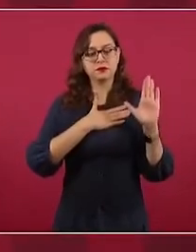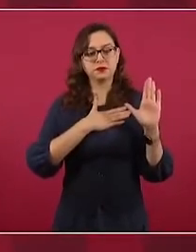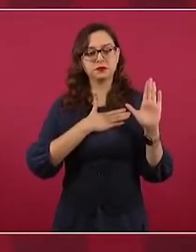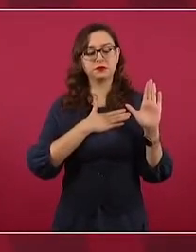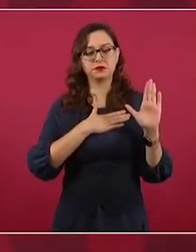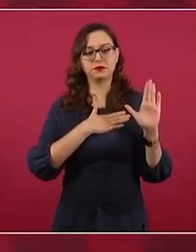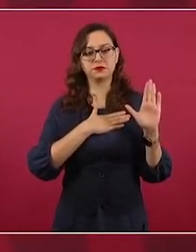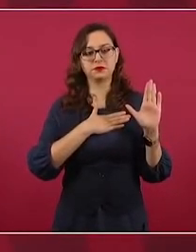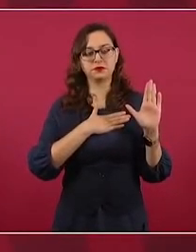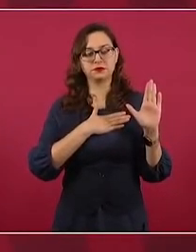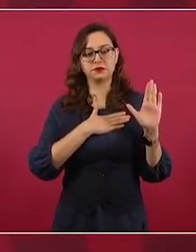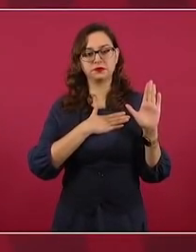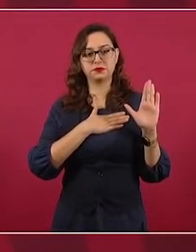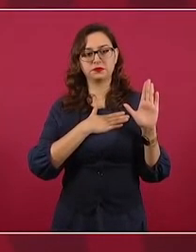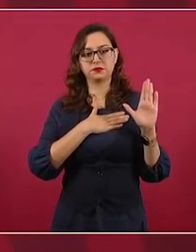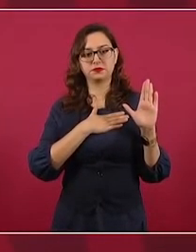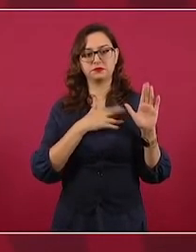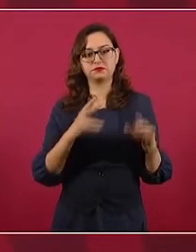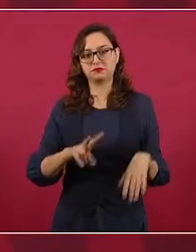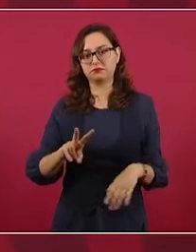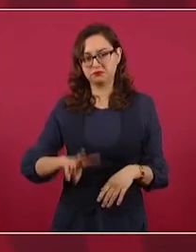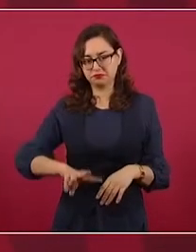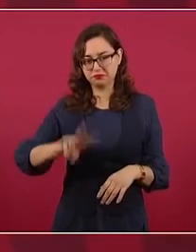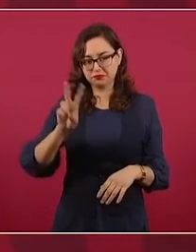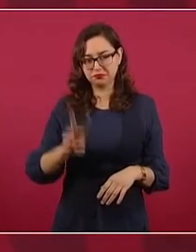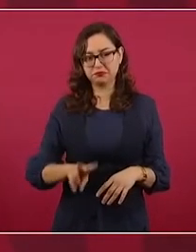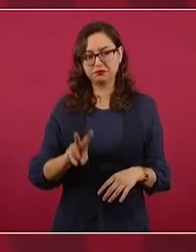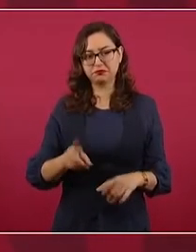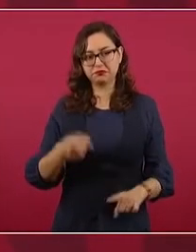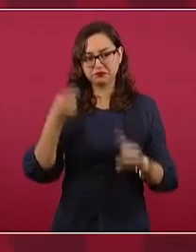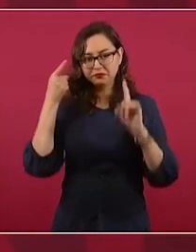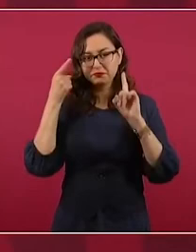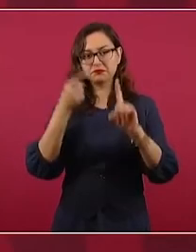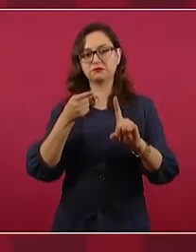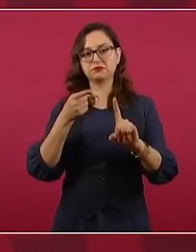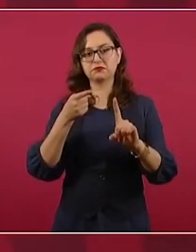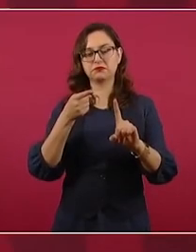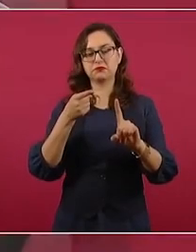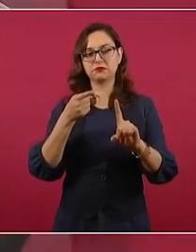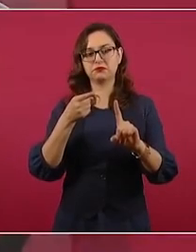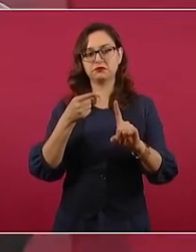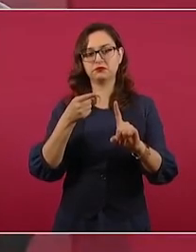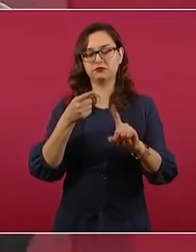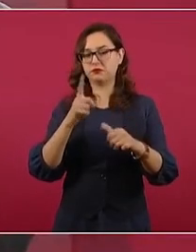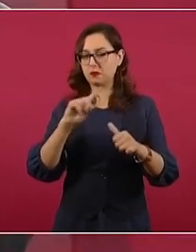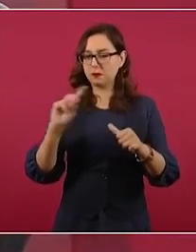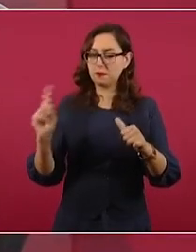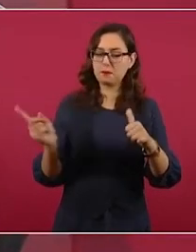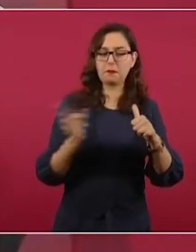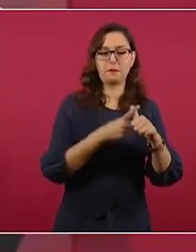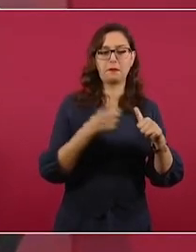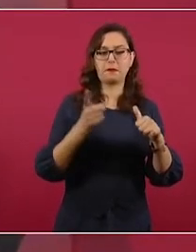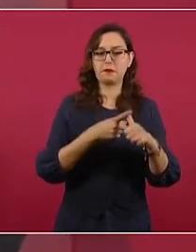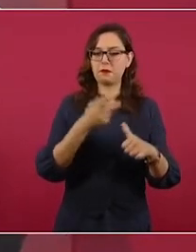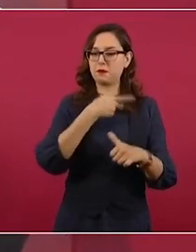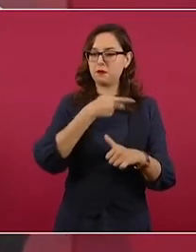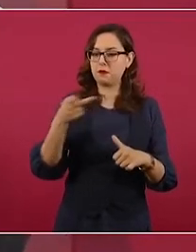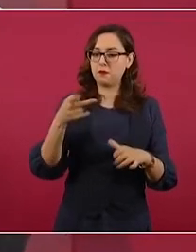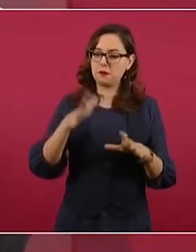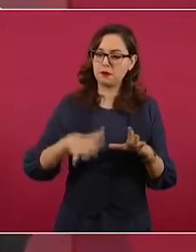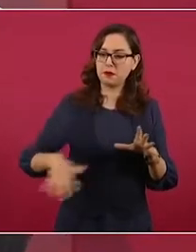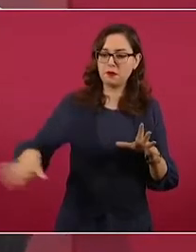el principio de que por el bien de todos, primero los pobres.